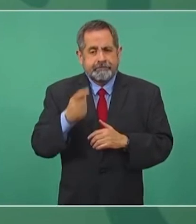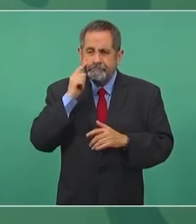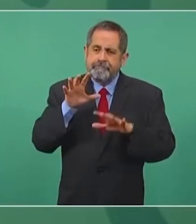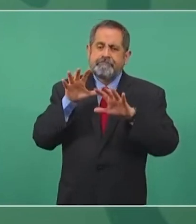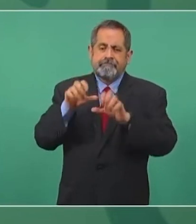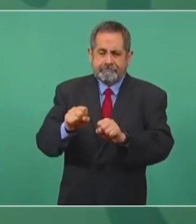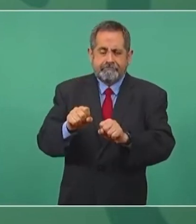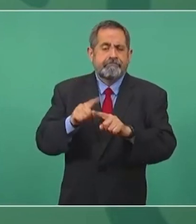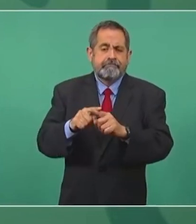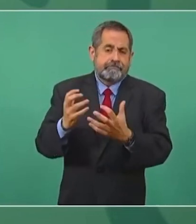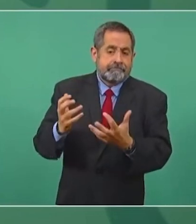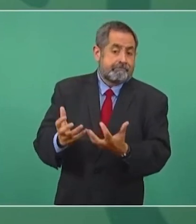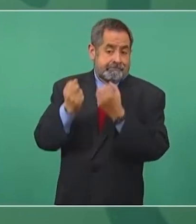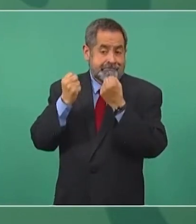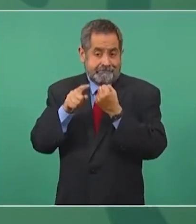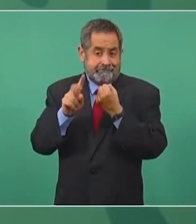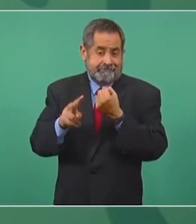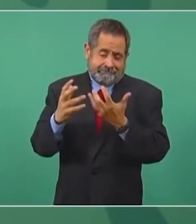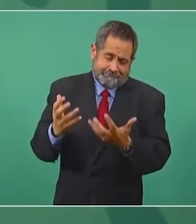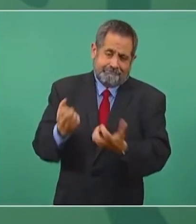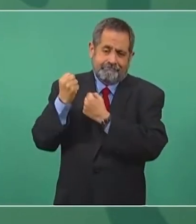han rescatado, porque esa es la palabra,